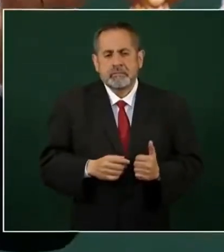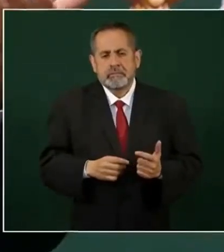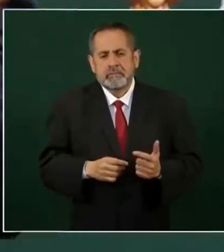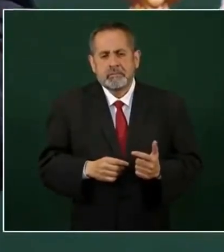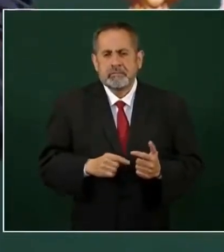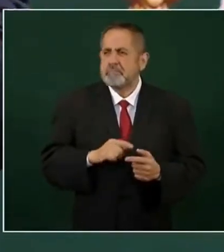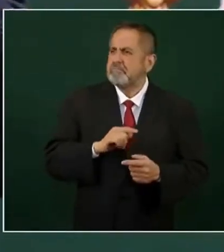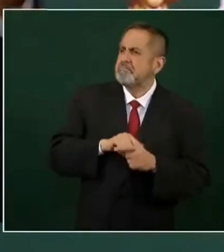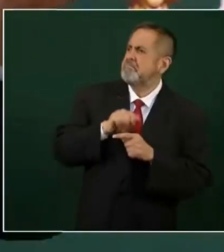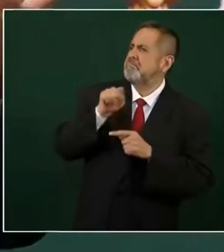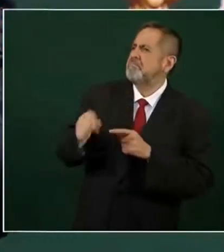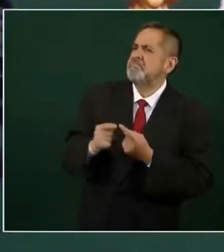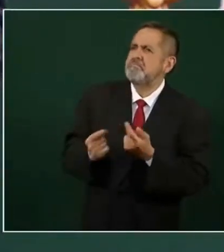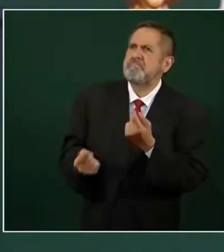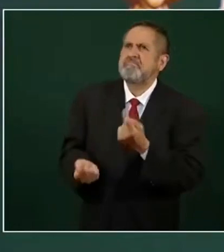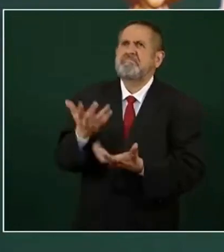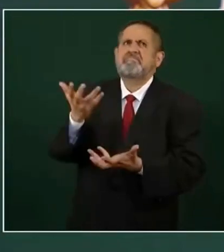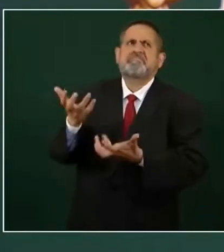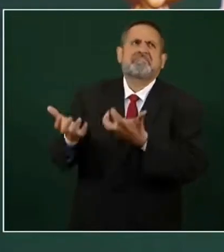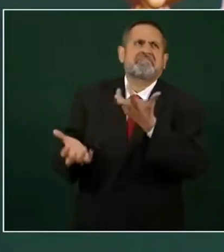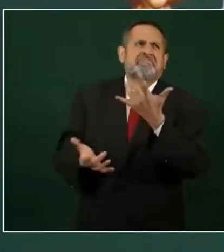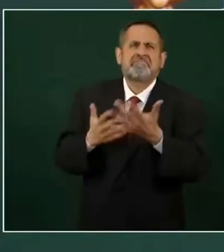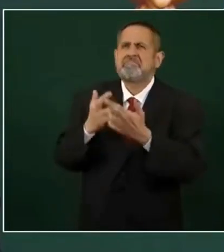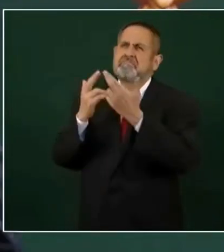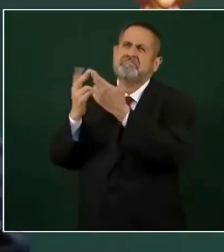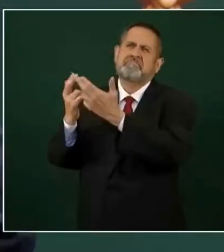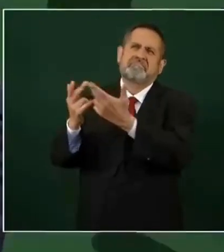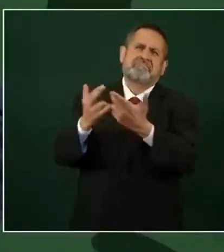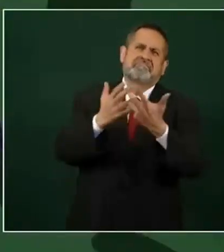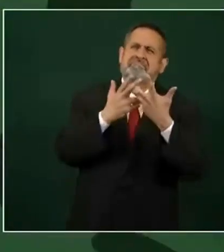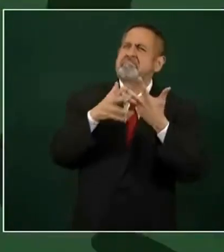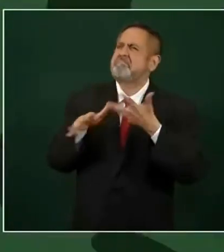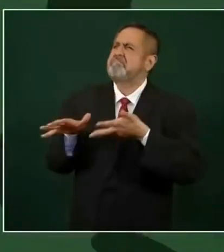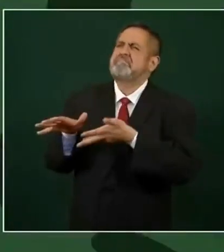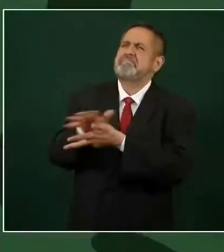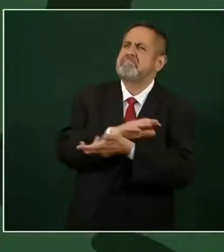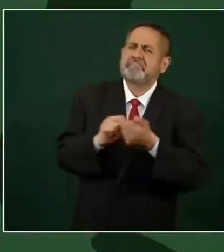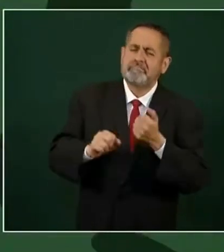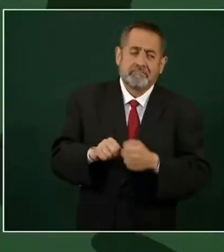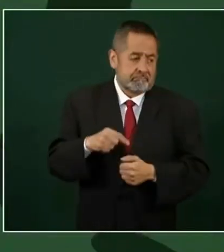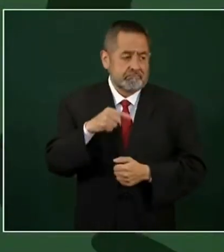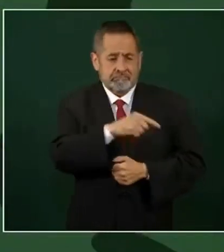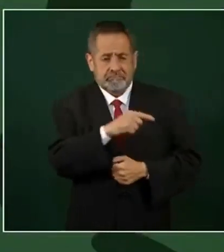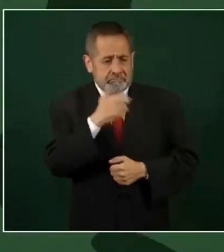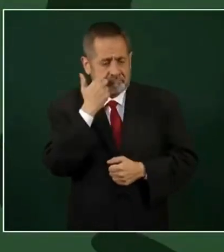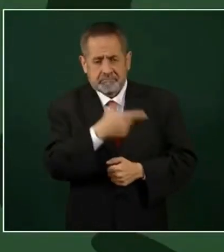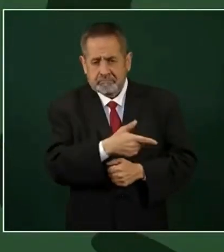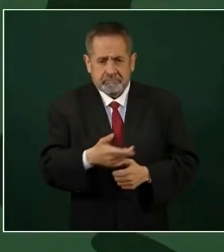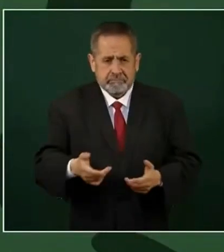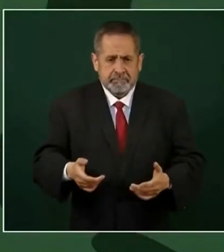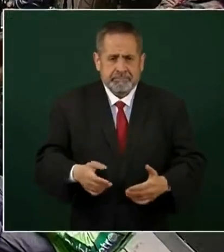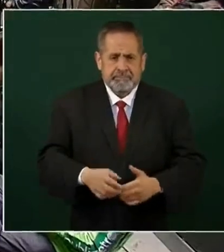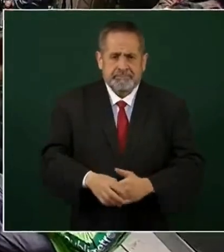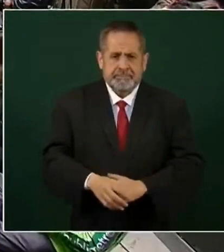es incendiar y quemar y destruir? ¿Está a favor de la ecografía?